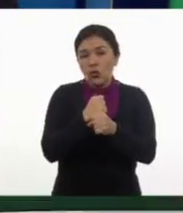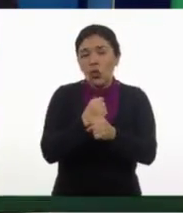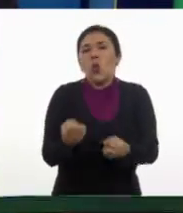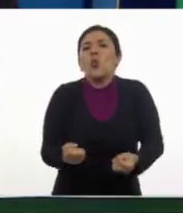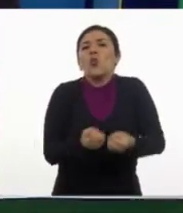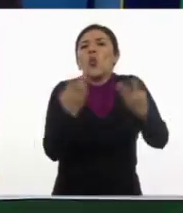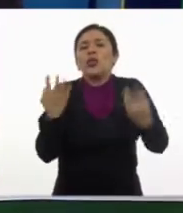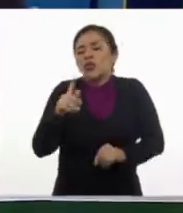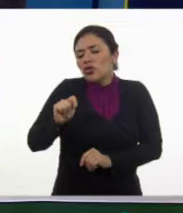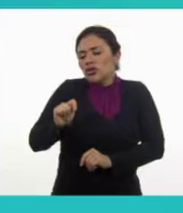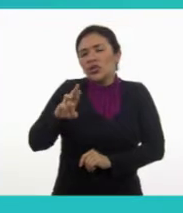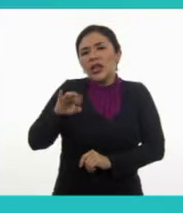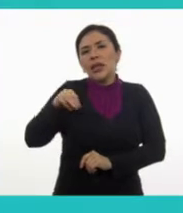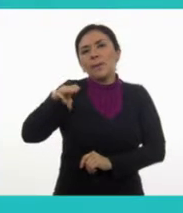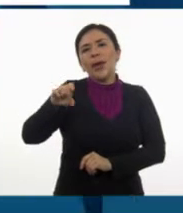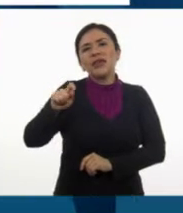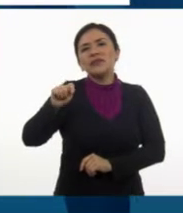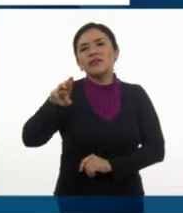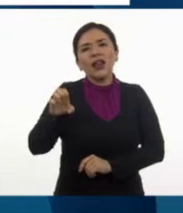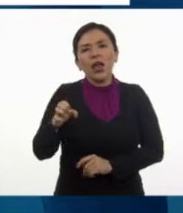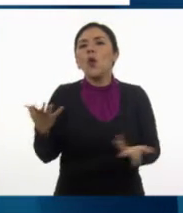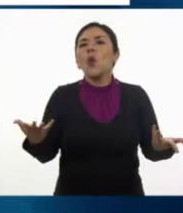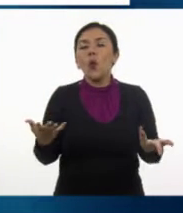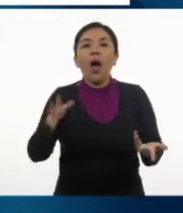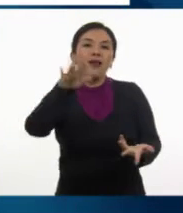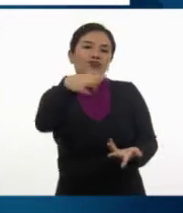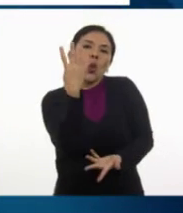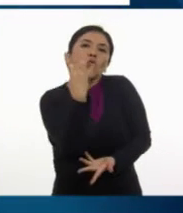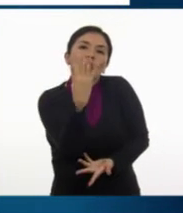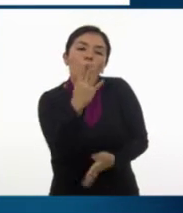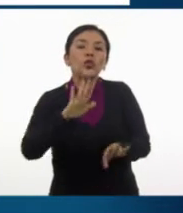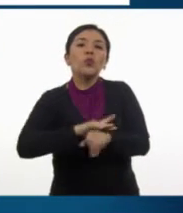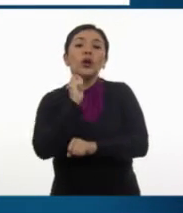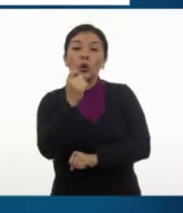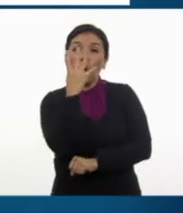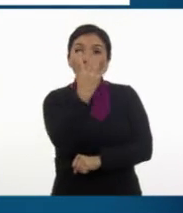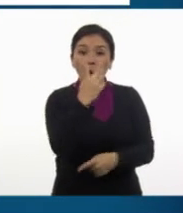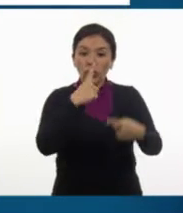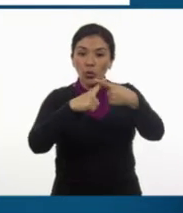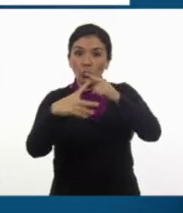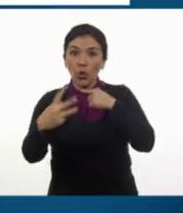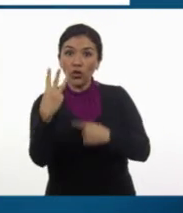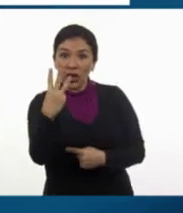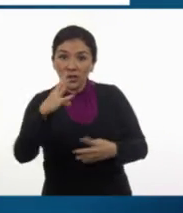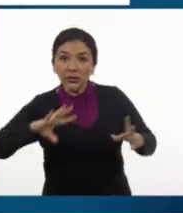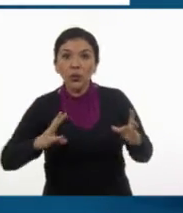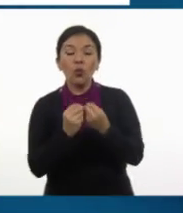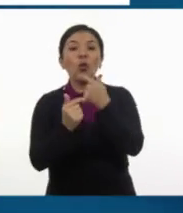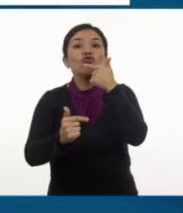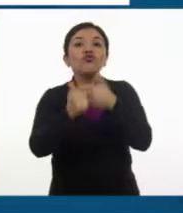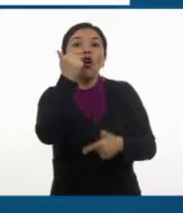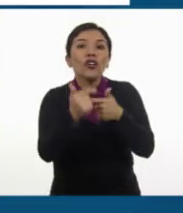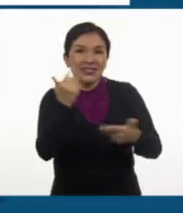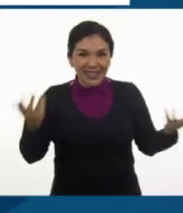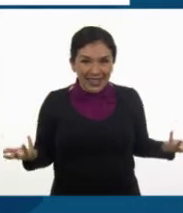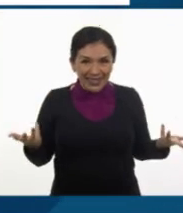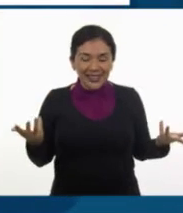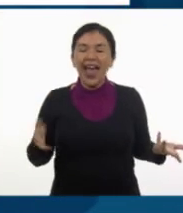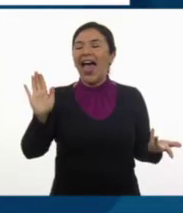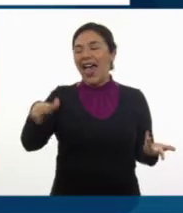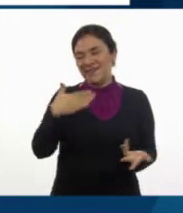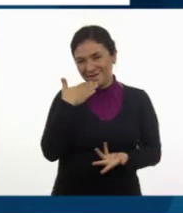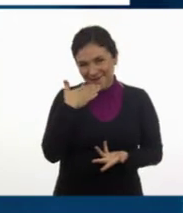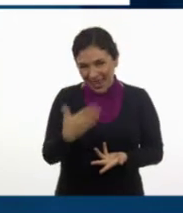Cuatro, maestra, porque cuatro por tres me da doce. Ah, muy bien. Exacto.